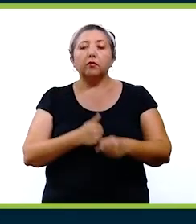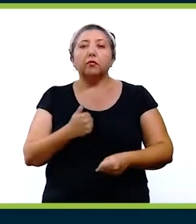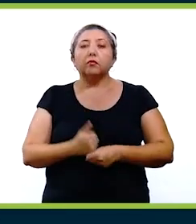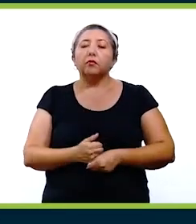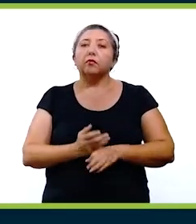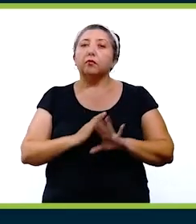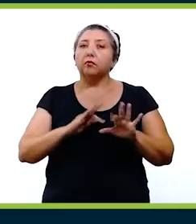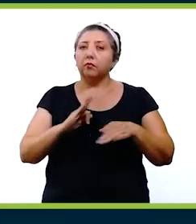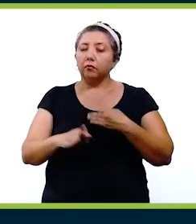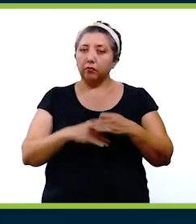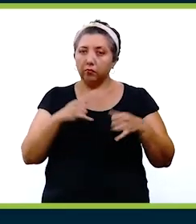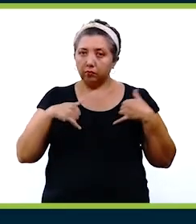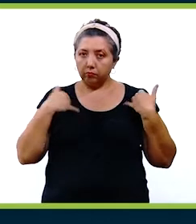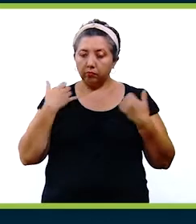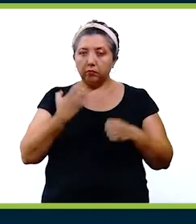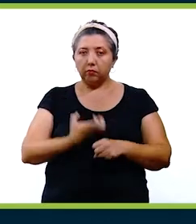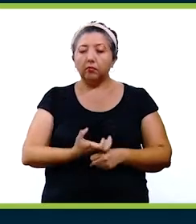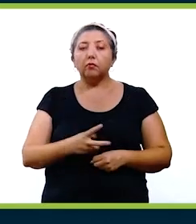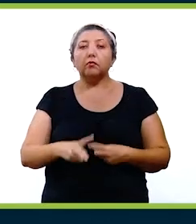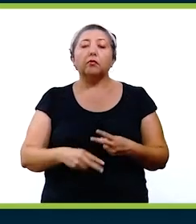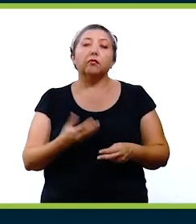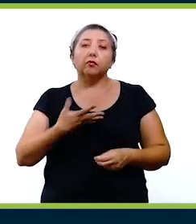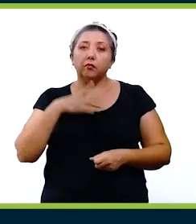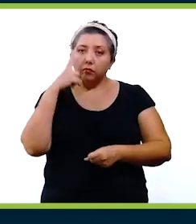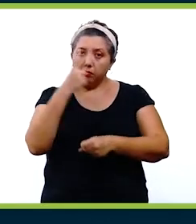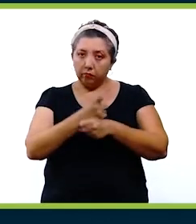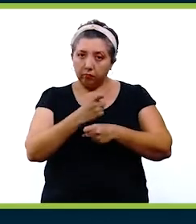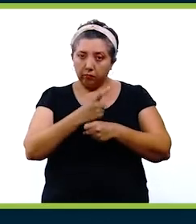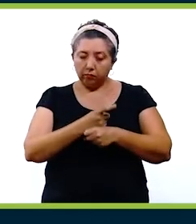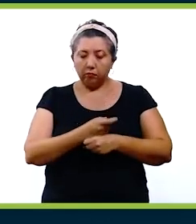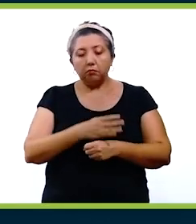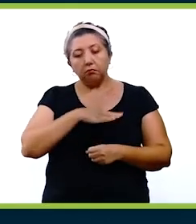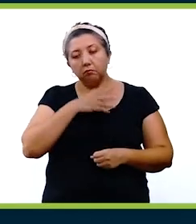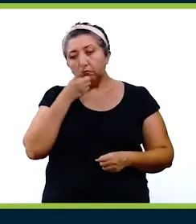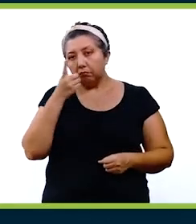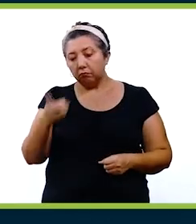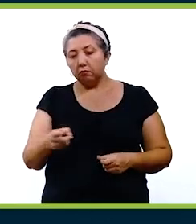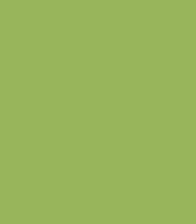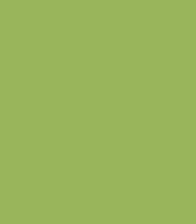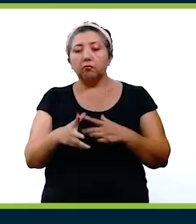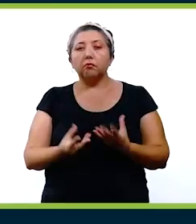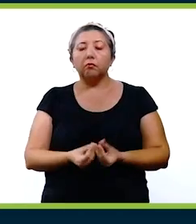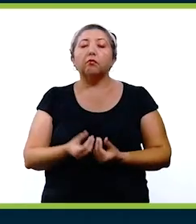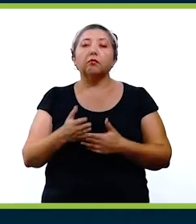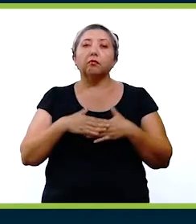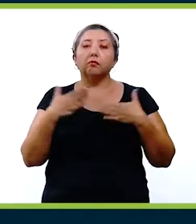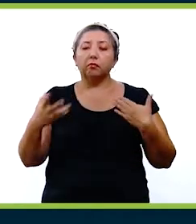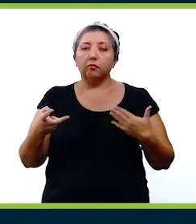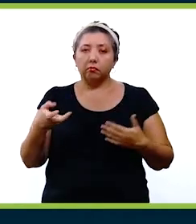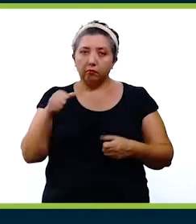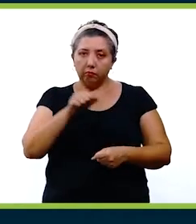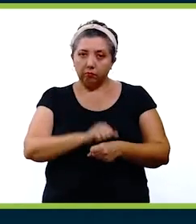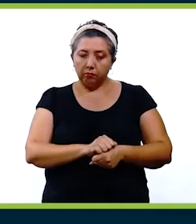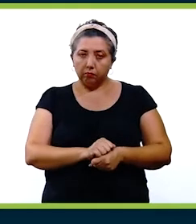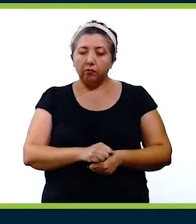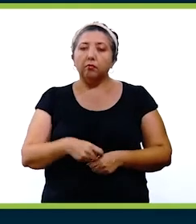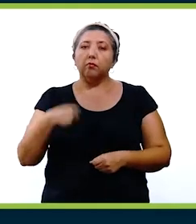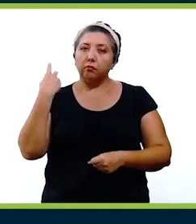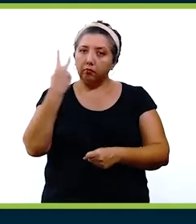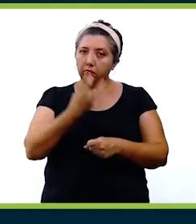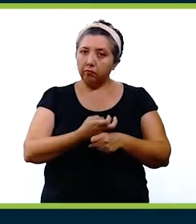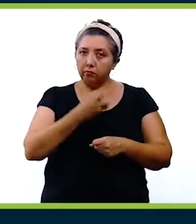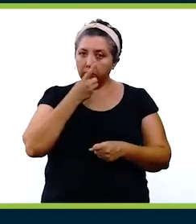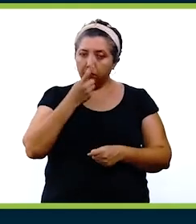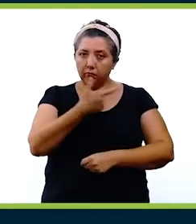así que ya todos los jóvenes del estado van a tener su primera vacuna. Y bueno, decirles que seguimos avanzando. Durante esta semana aplicamos la segunda